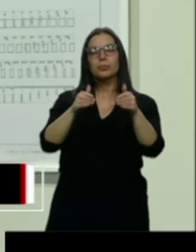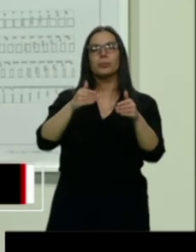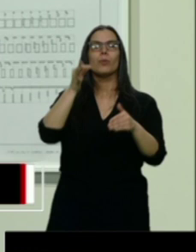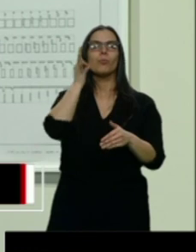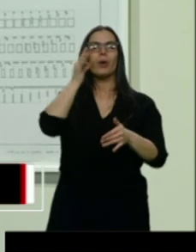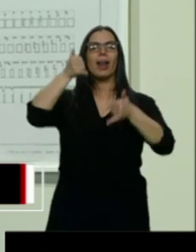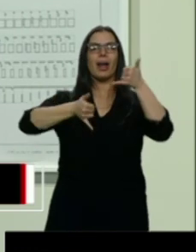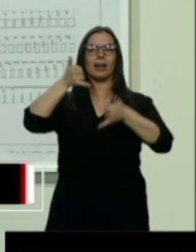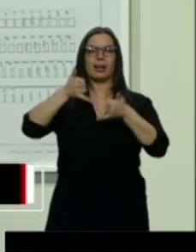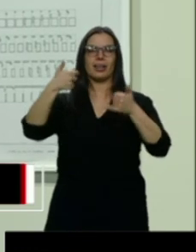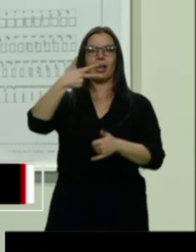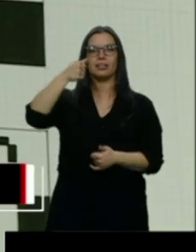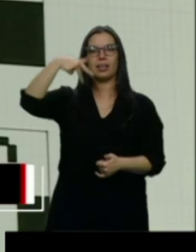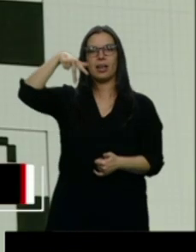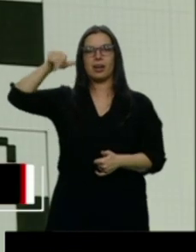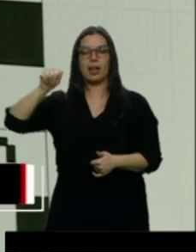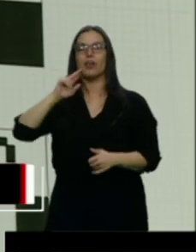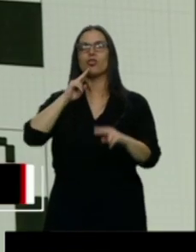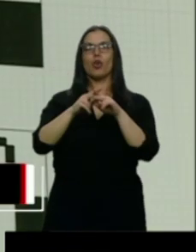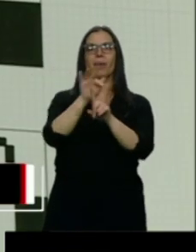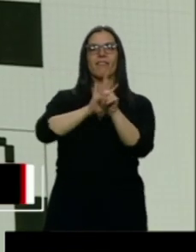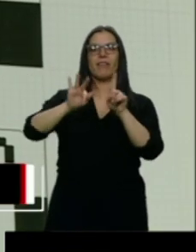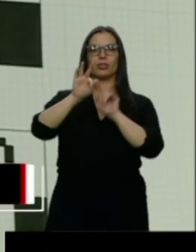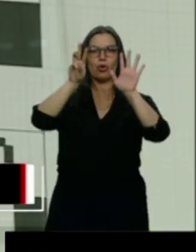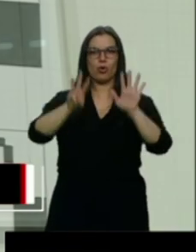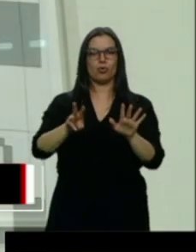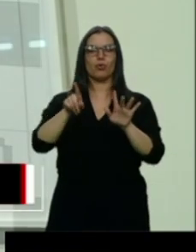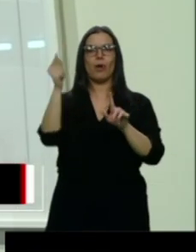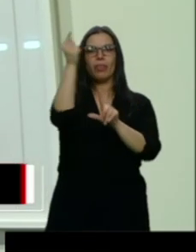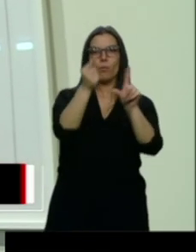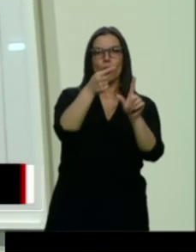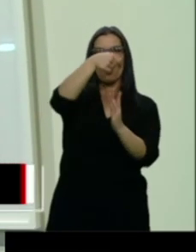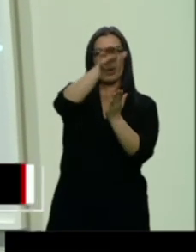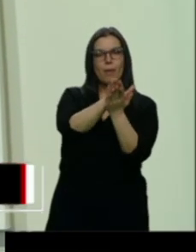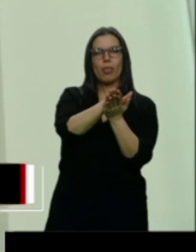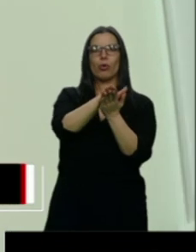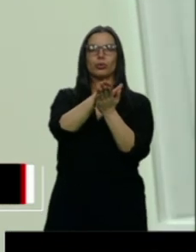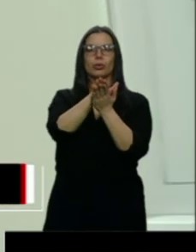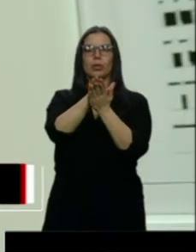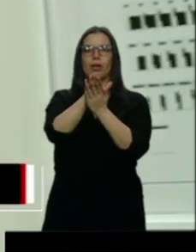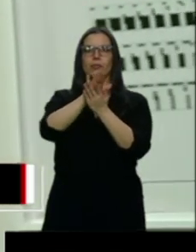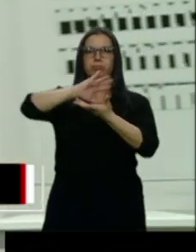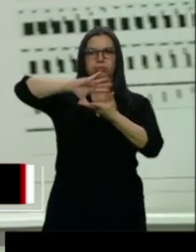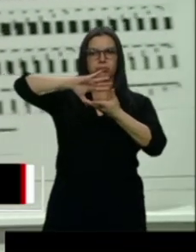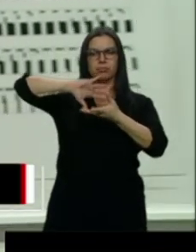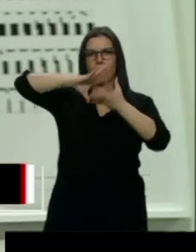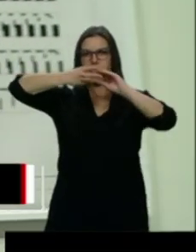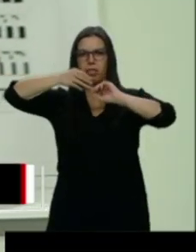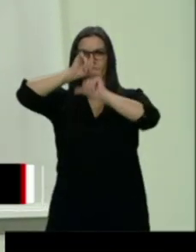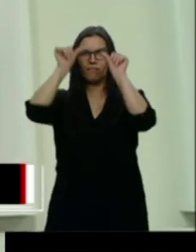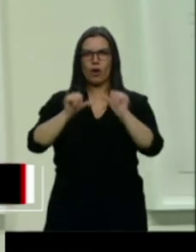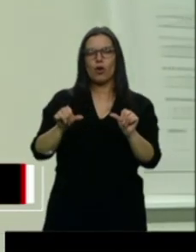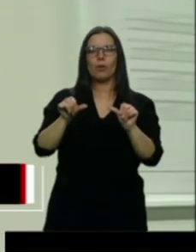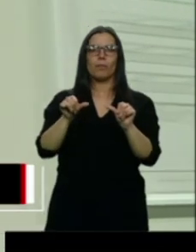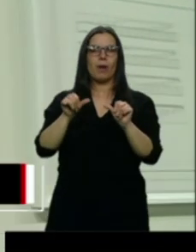titula Factor VIII y está compuesta por dibujos, grabados y performance muy conceptuales, dando protagonismo al tiempo, al espacio y al movimiento.